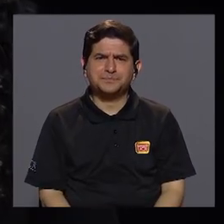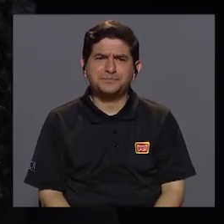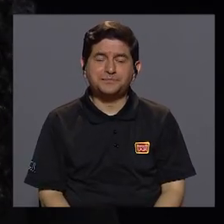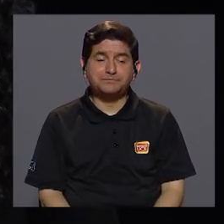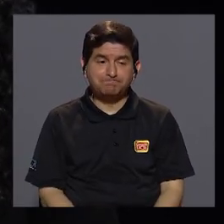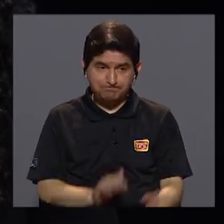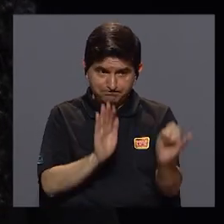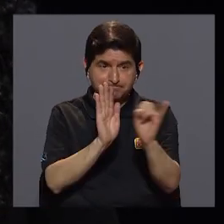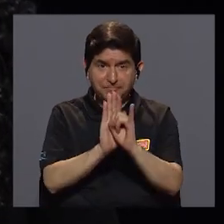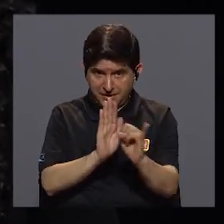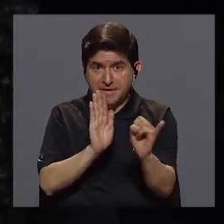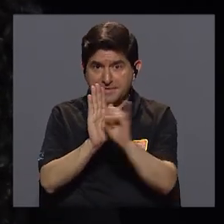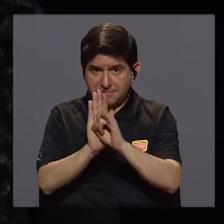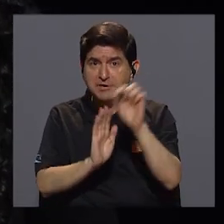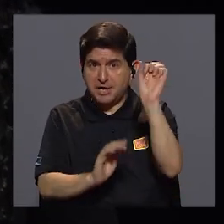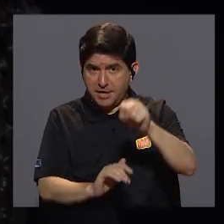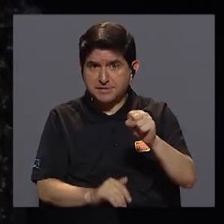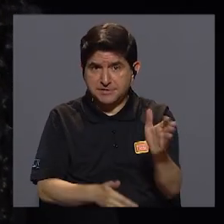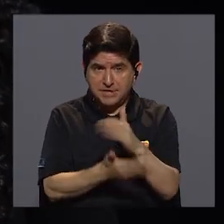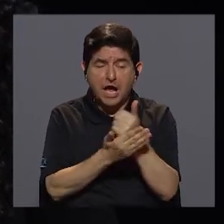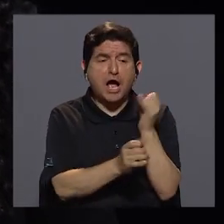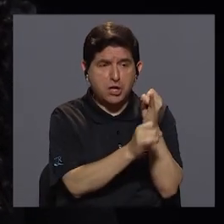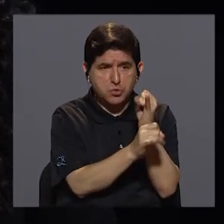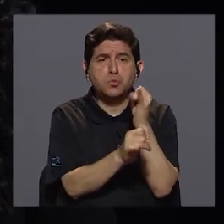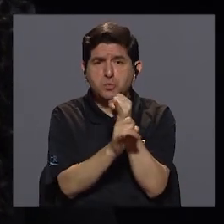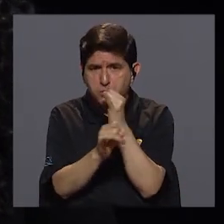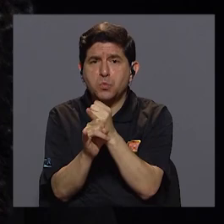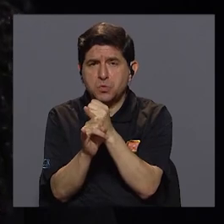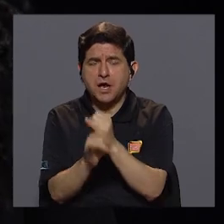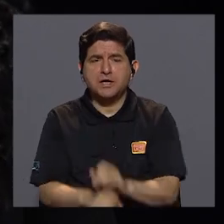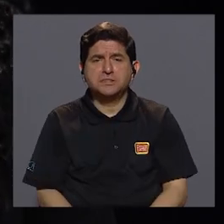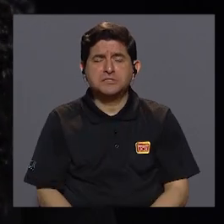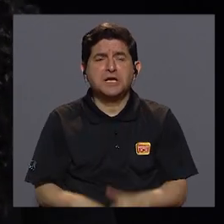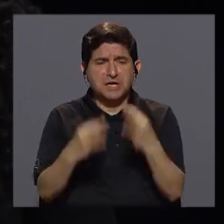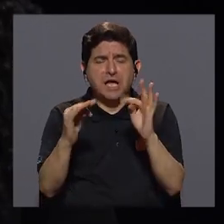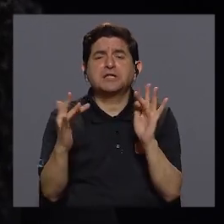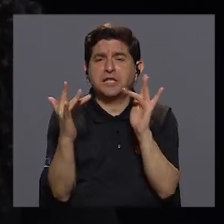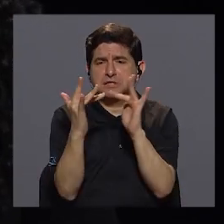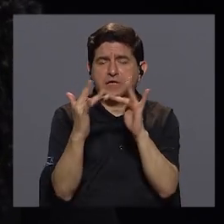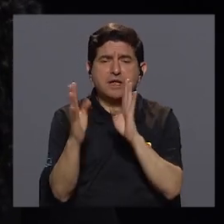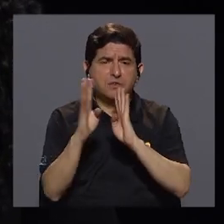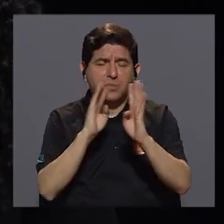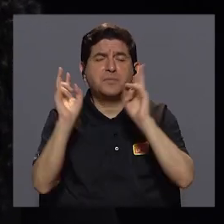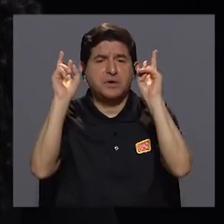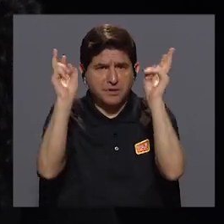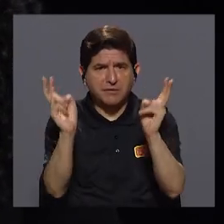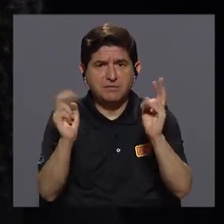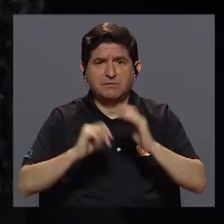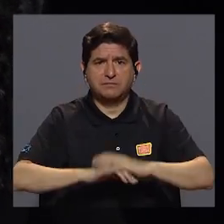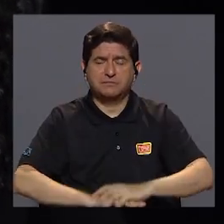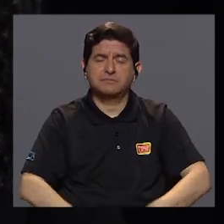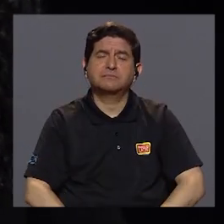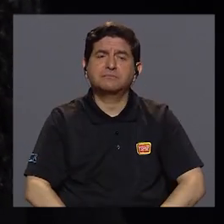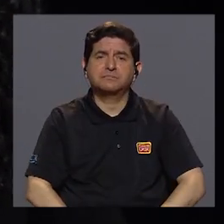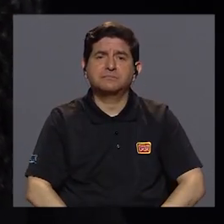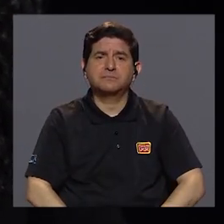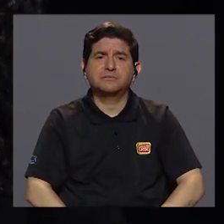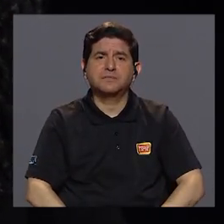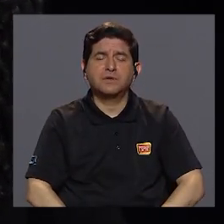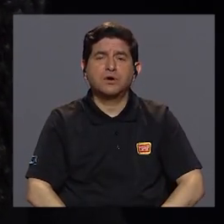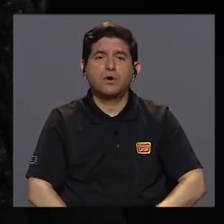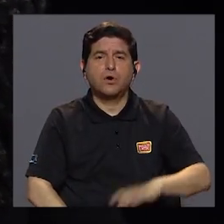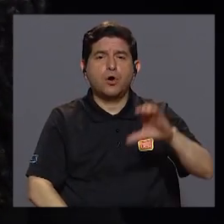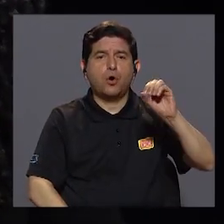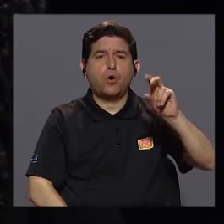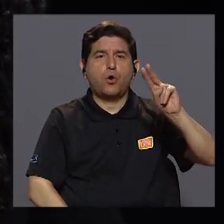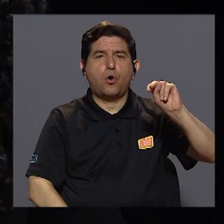Bueno, hemos identificado, en efecto, algunas instituciones que se nos han acercado para comentarnos del tema. El